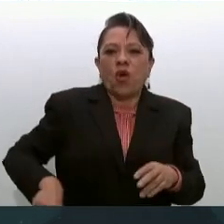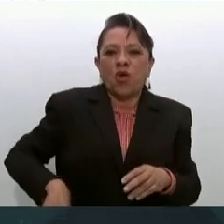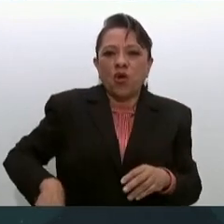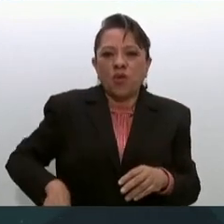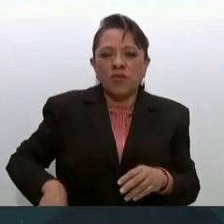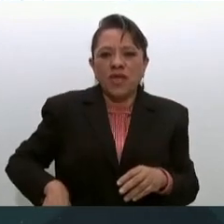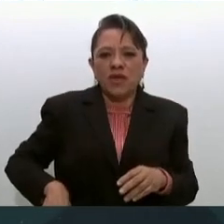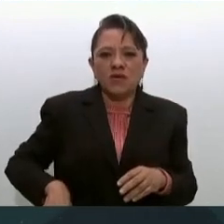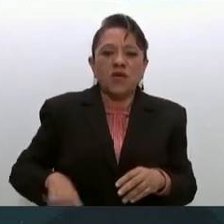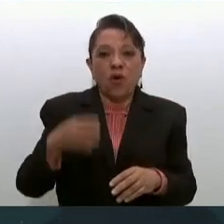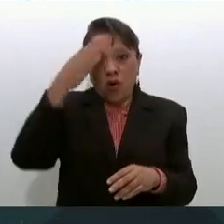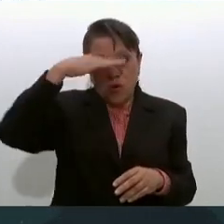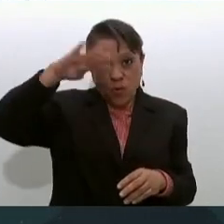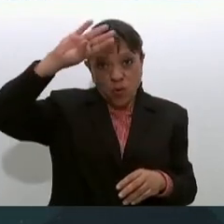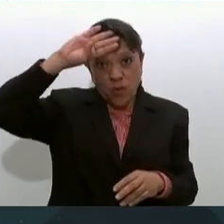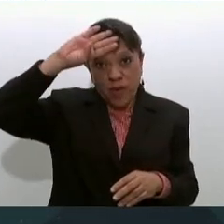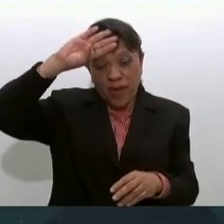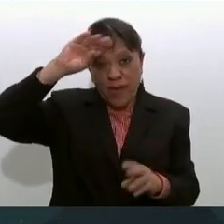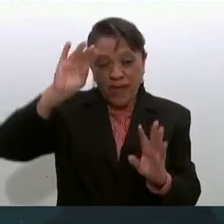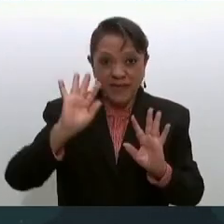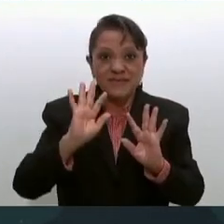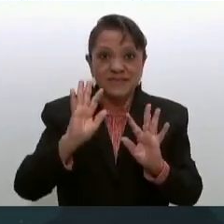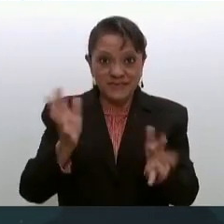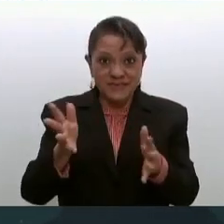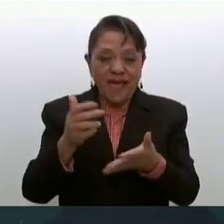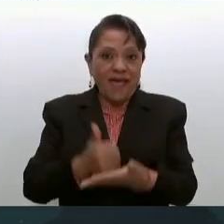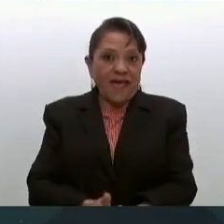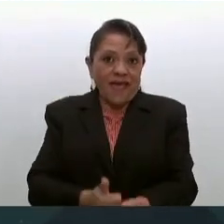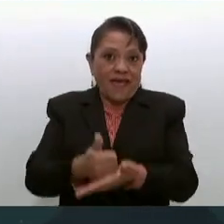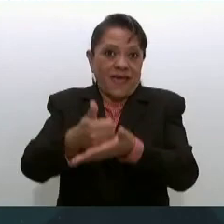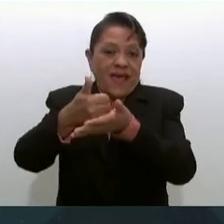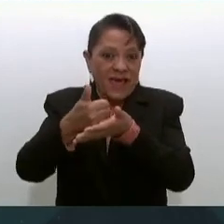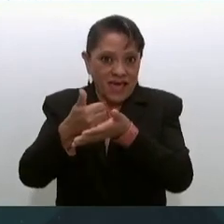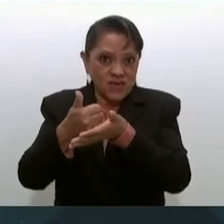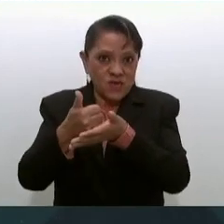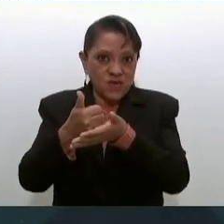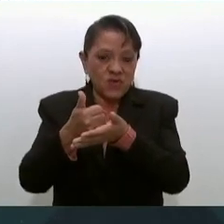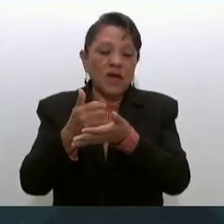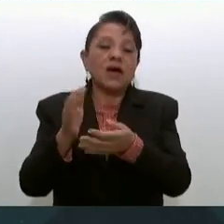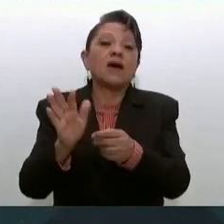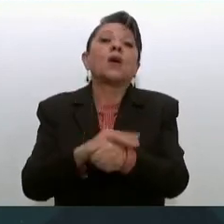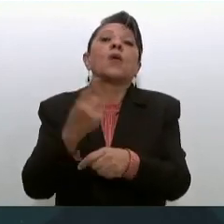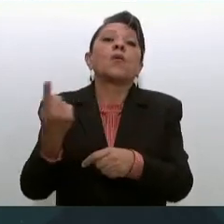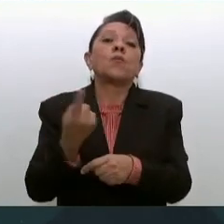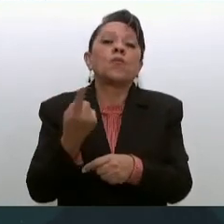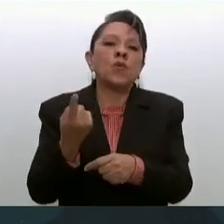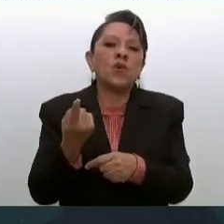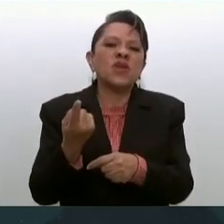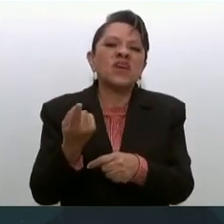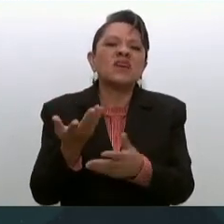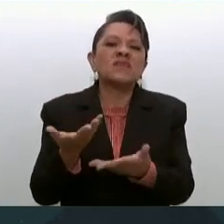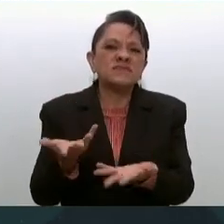y el pueblo de Cuba que nos están ayudando porque nos están